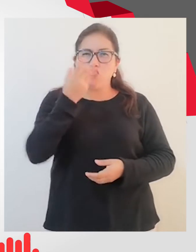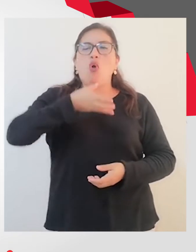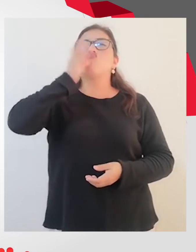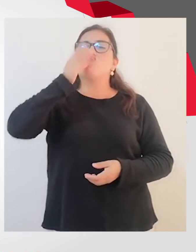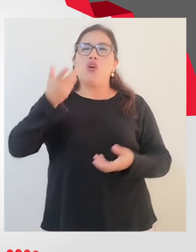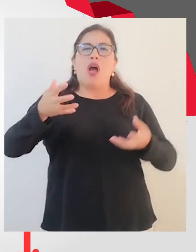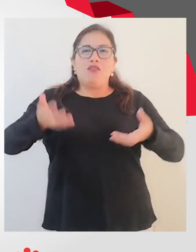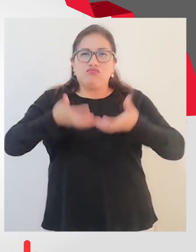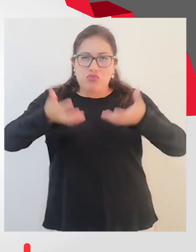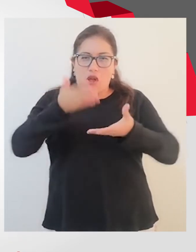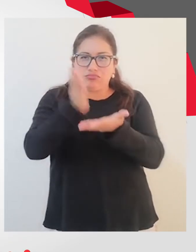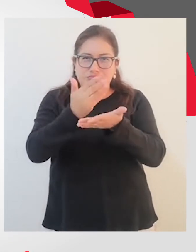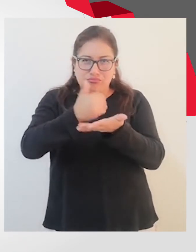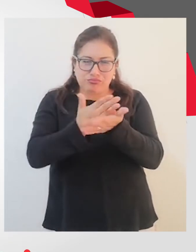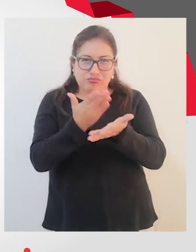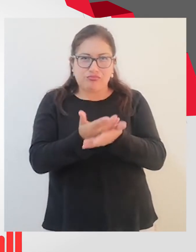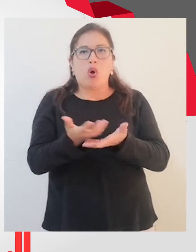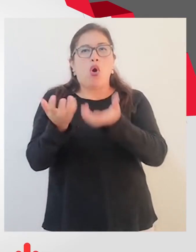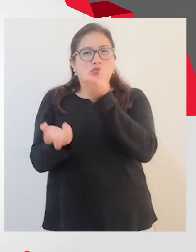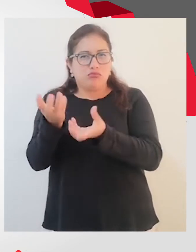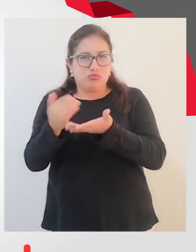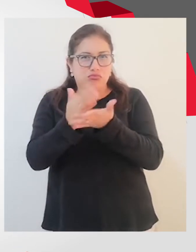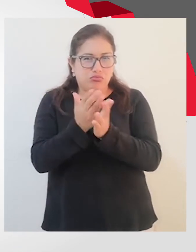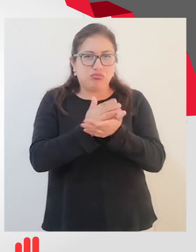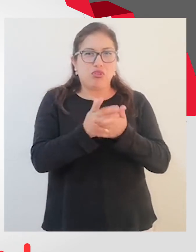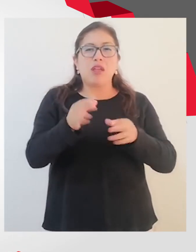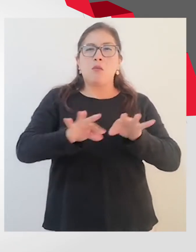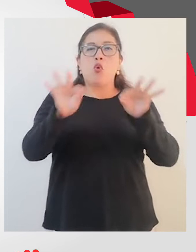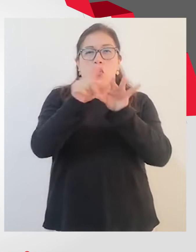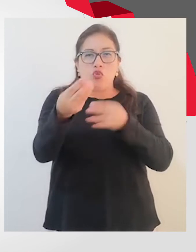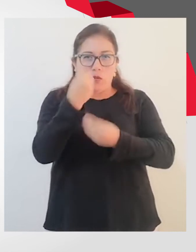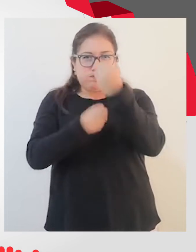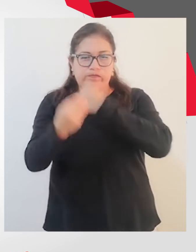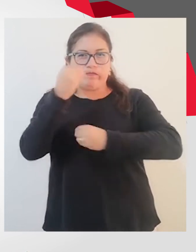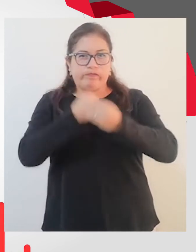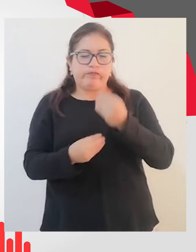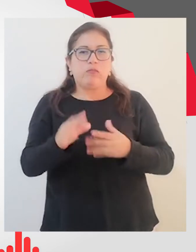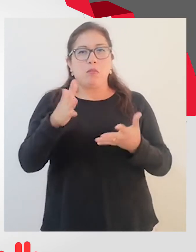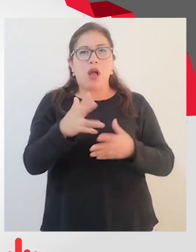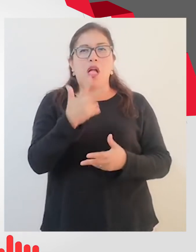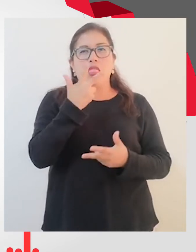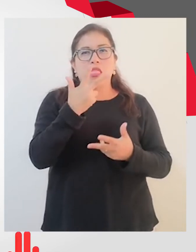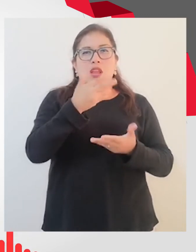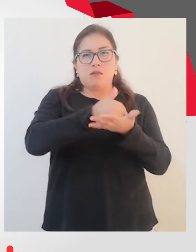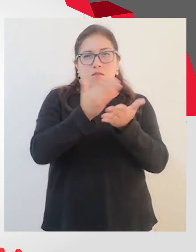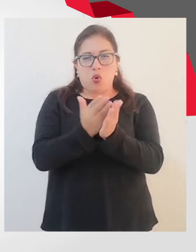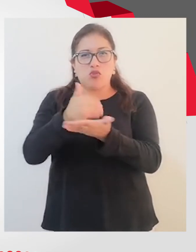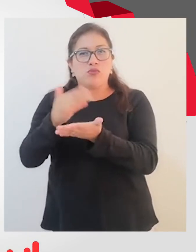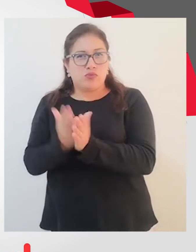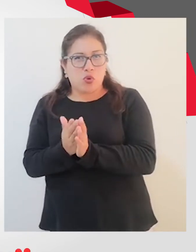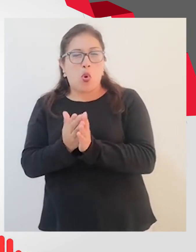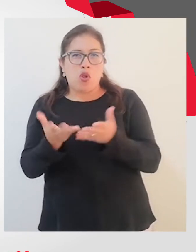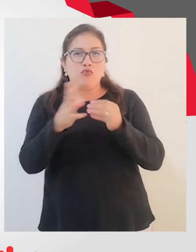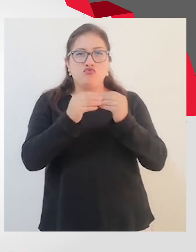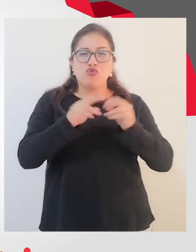de frutas, en fruta picada. Lo importante es que puedas formar parte de tu alimentación. Tres porciones entre frutas y verduras